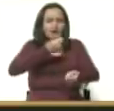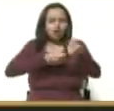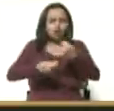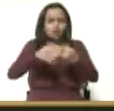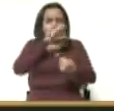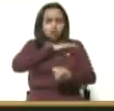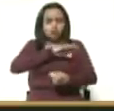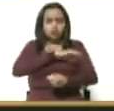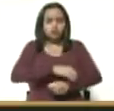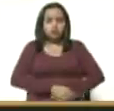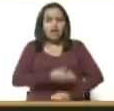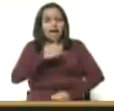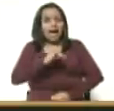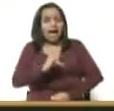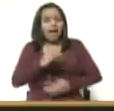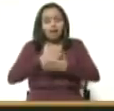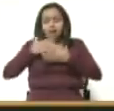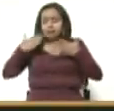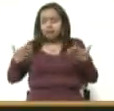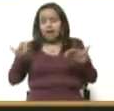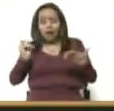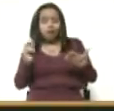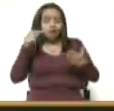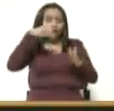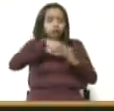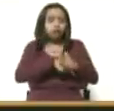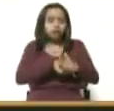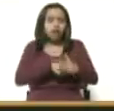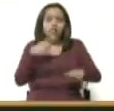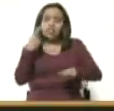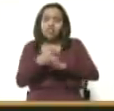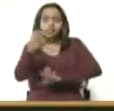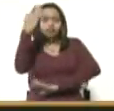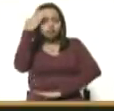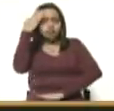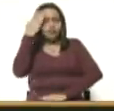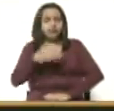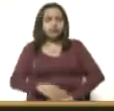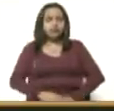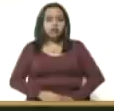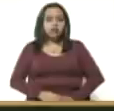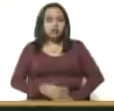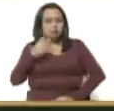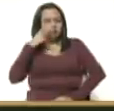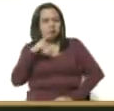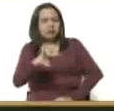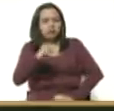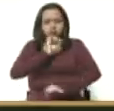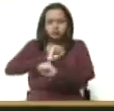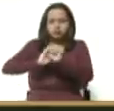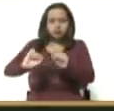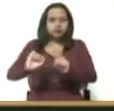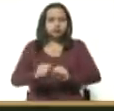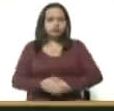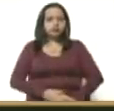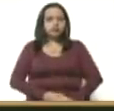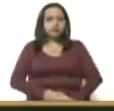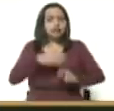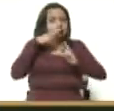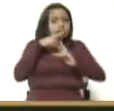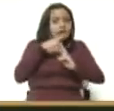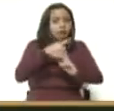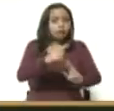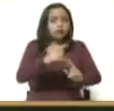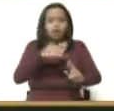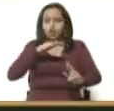sociedad, son inconmensurables, son profundas. Y debemos saber calcularlas y enfrentarlas. Las respuestas